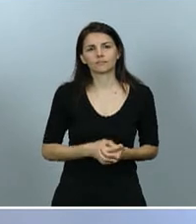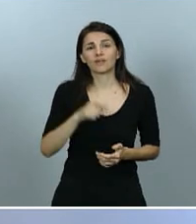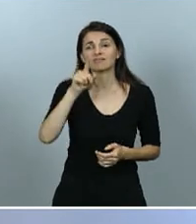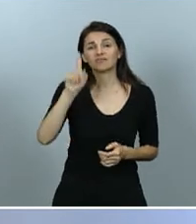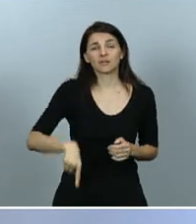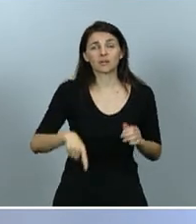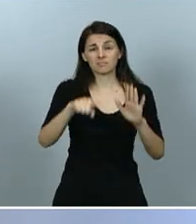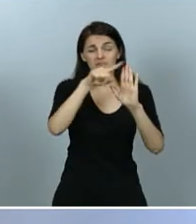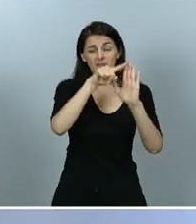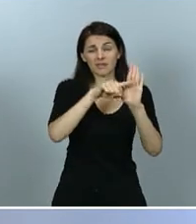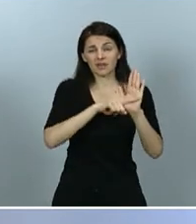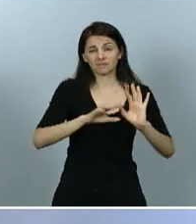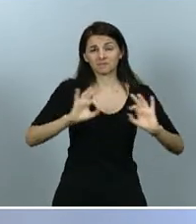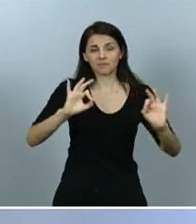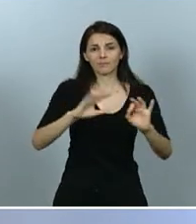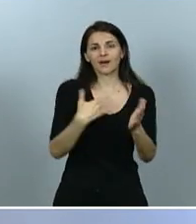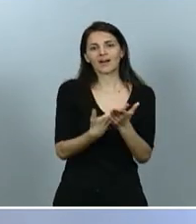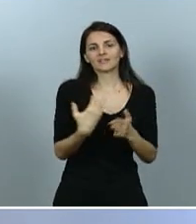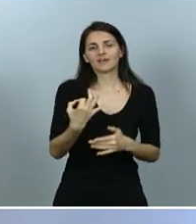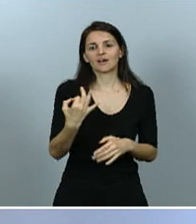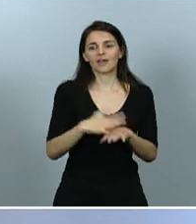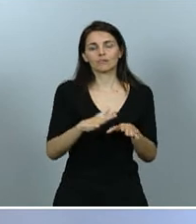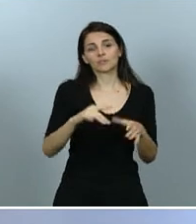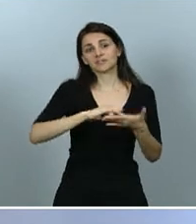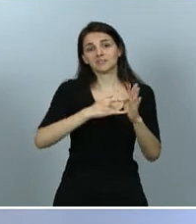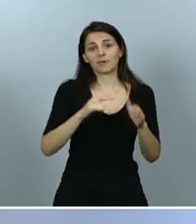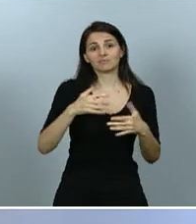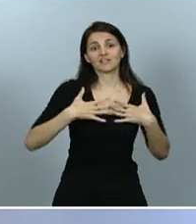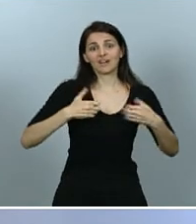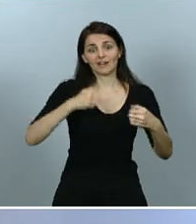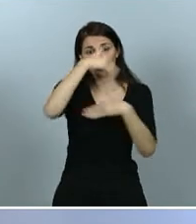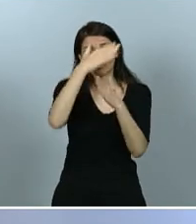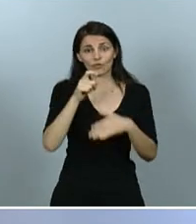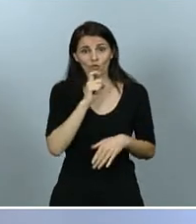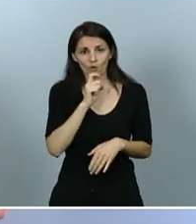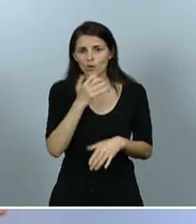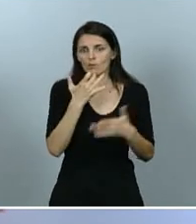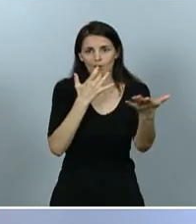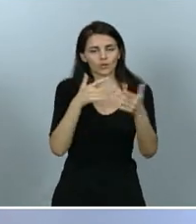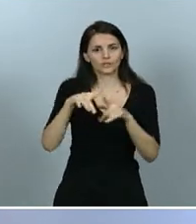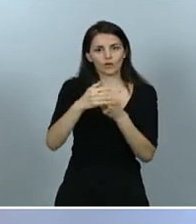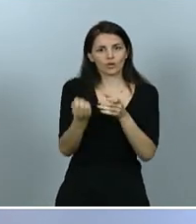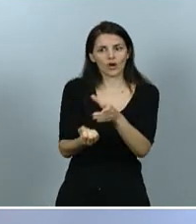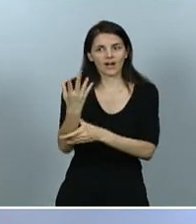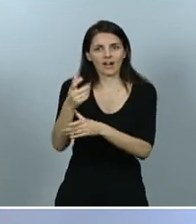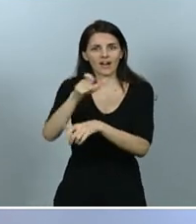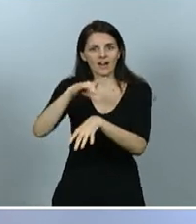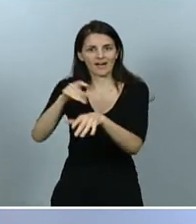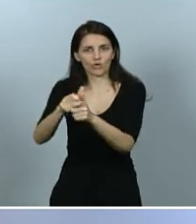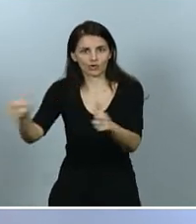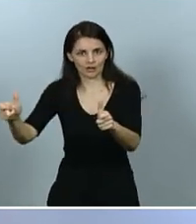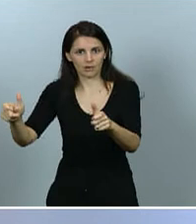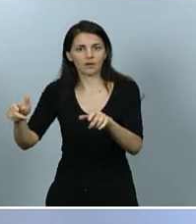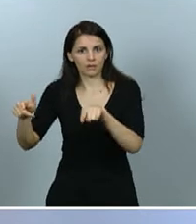garantizar las capacidades del sistema sanitario en la eventualidad de que hubiera un rebrote que estamos intentando por todos los medios de